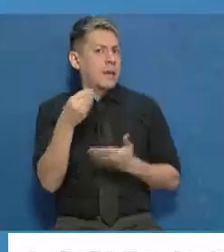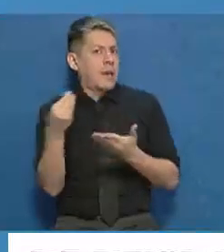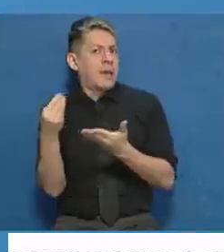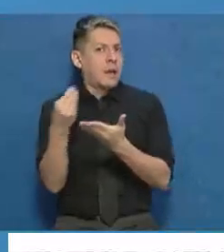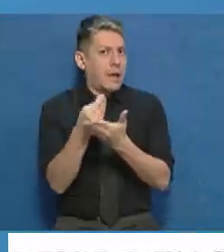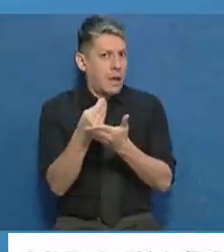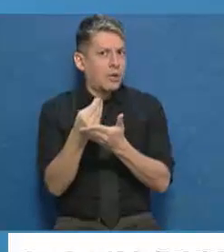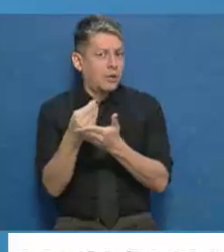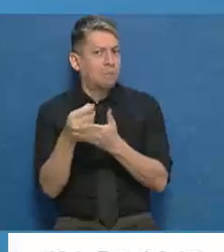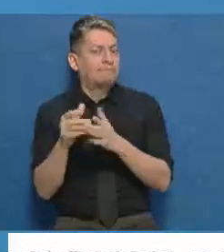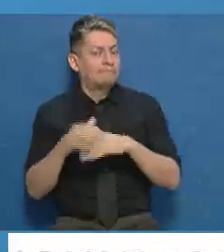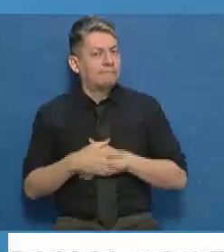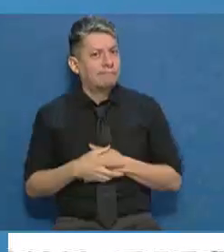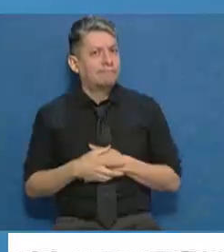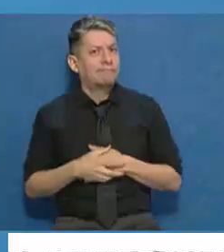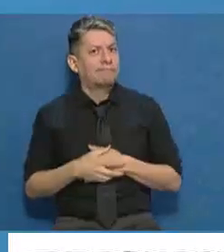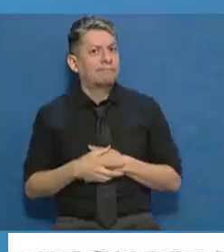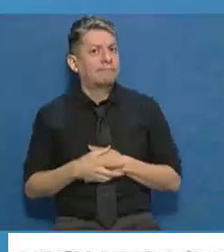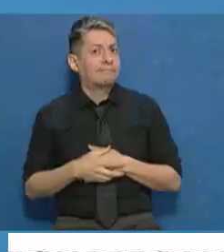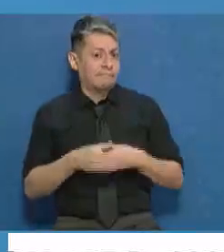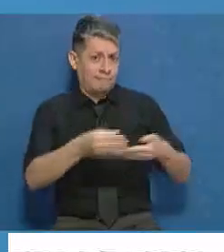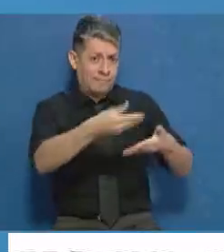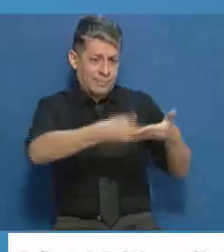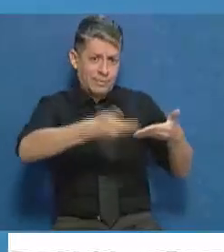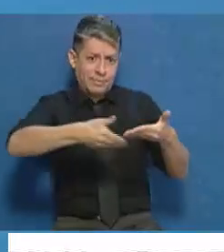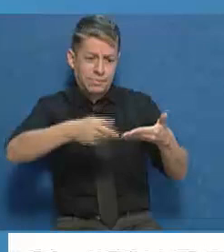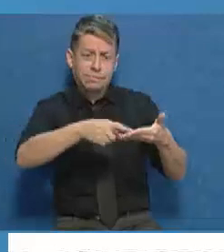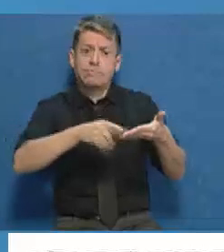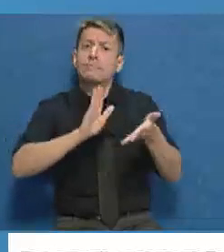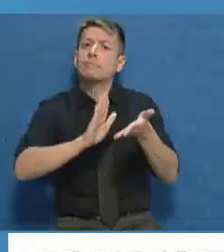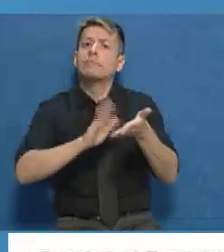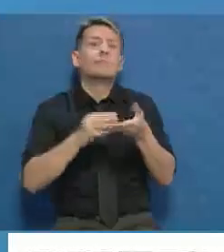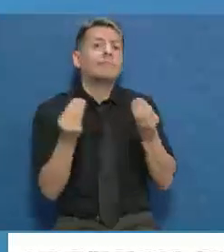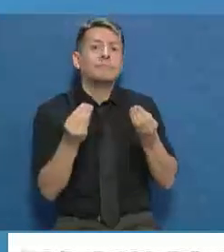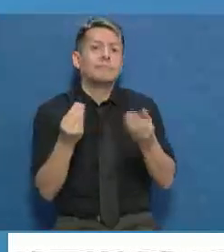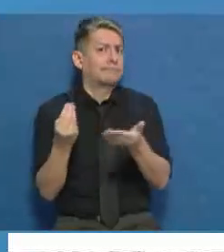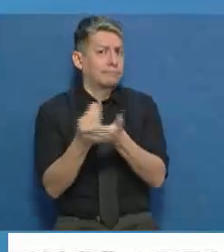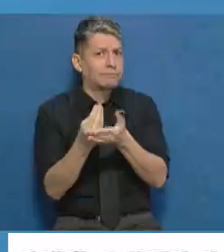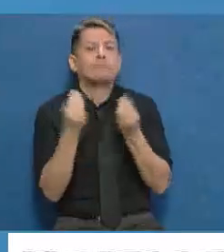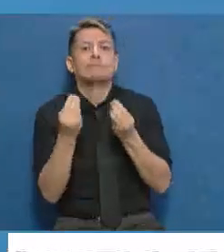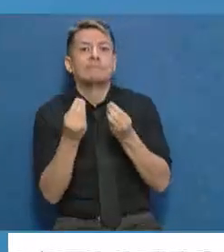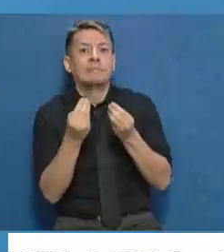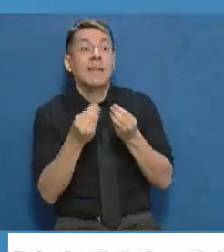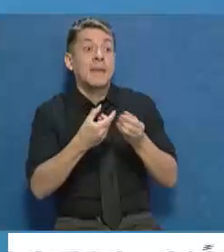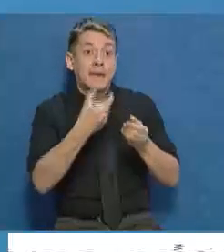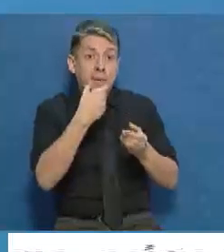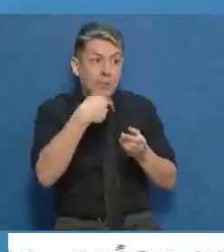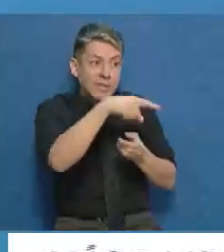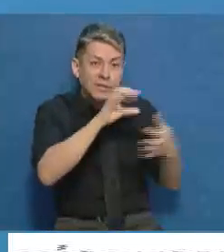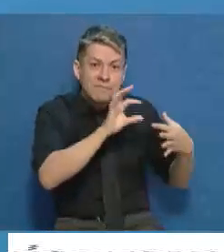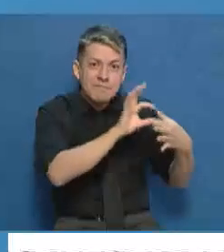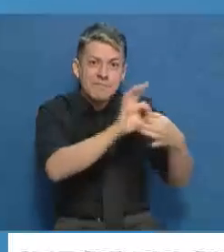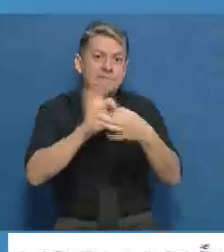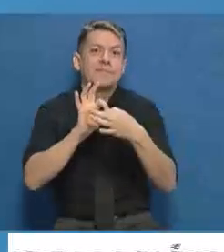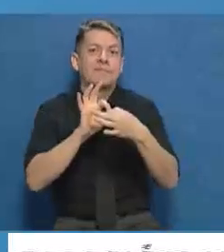tenía justamente este pliego licitatorio era el Compre Mendocino y se